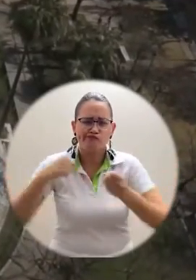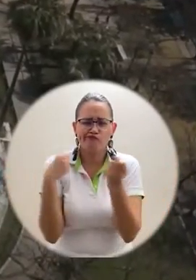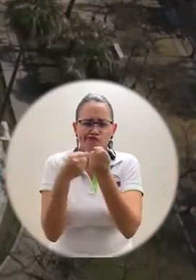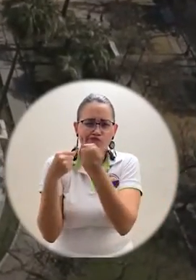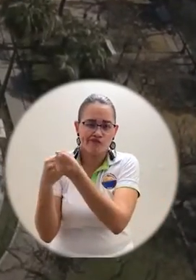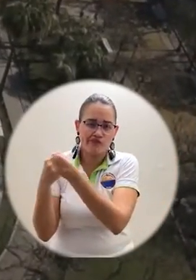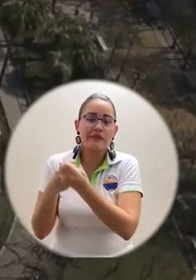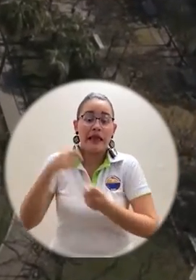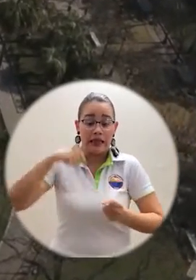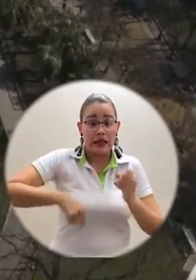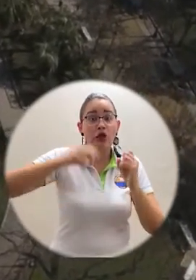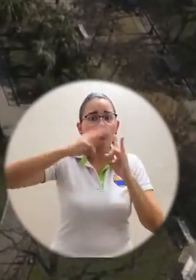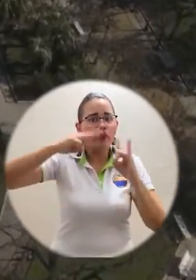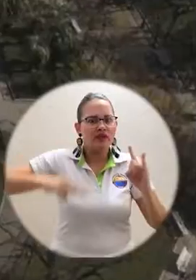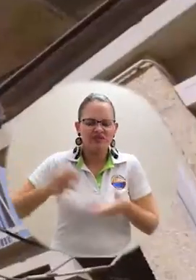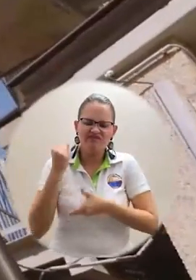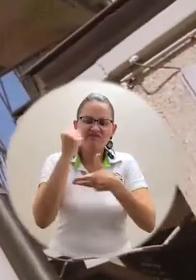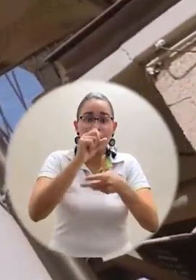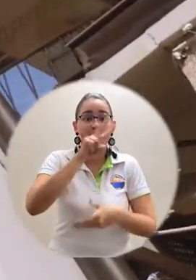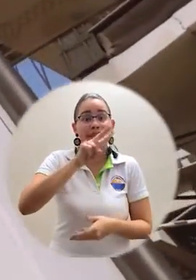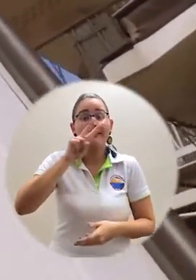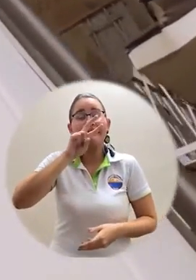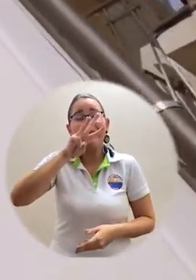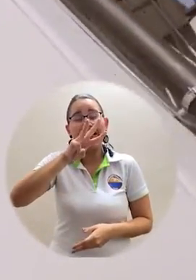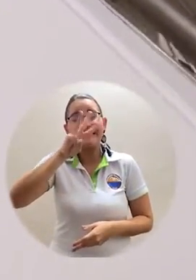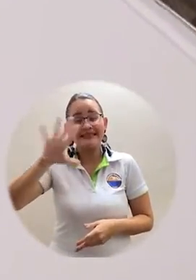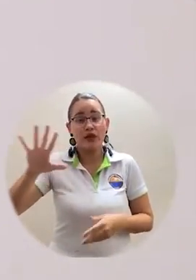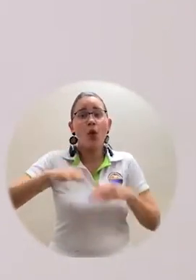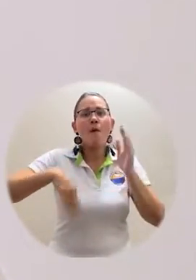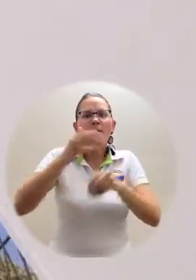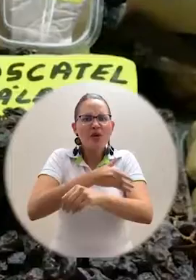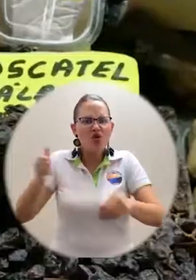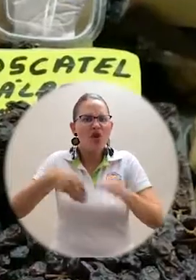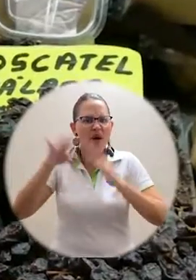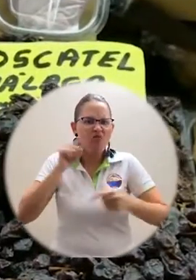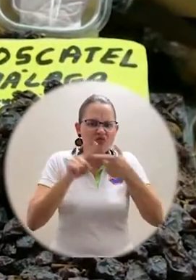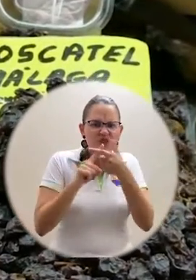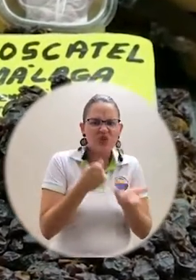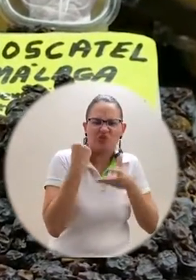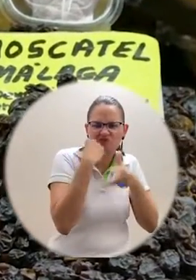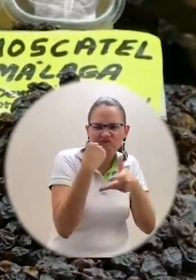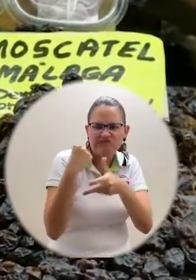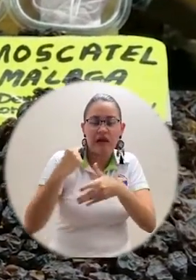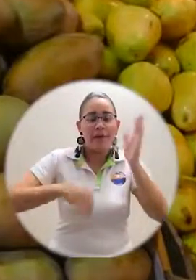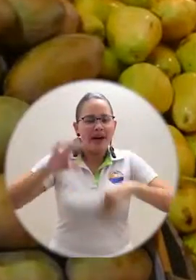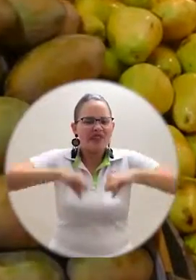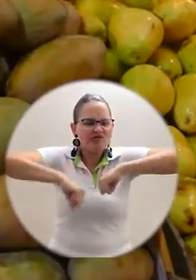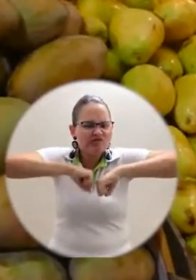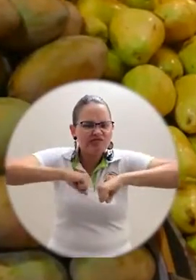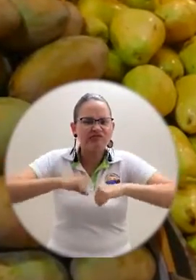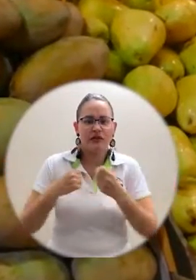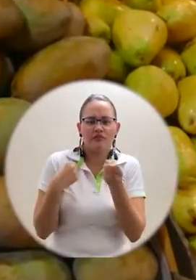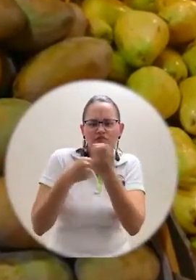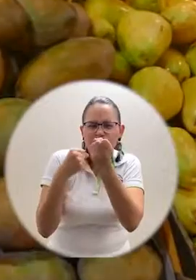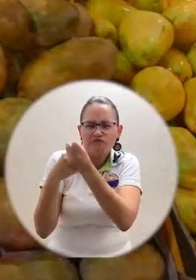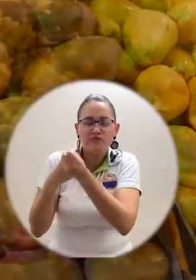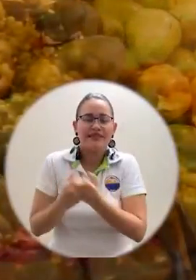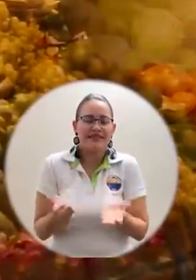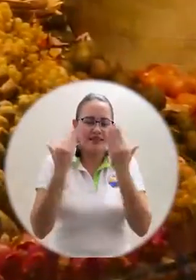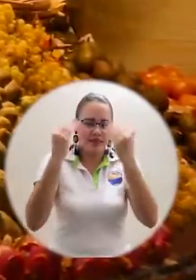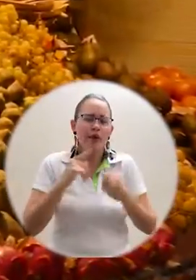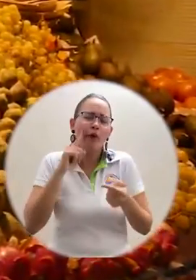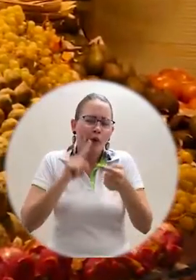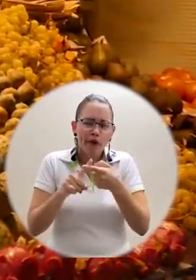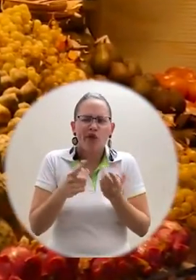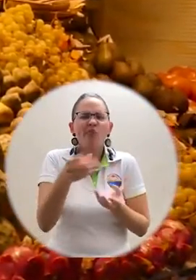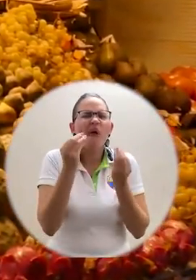jóvenes, esta casa de estudios superiores destino 35 millones de pesos para cubrir los gastos que están teniendo, dado el aumento de precios en algunos